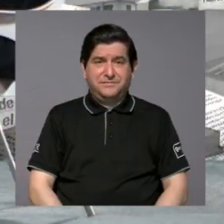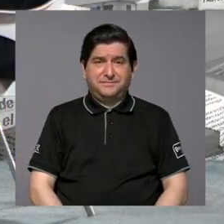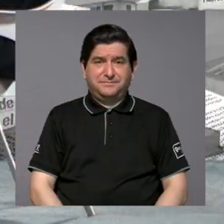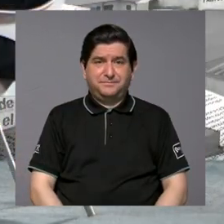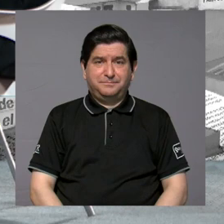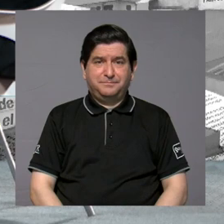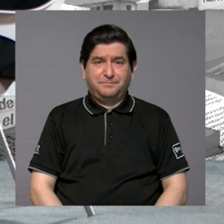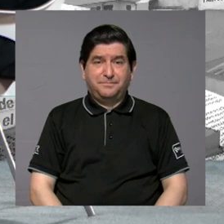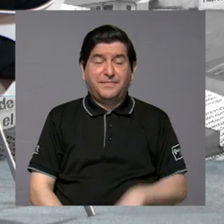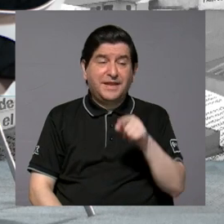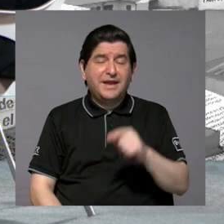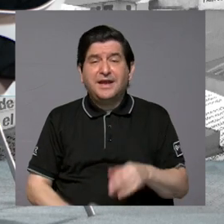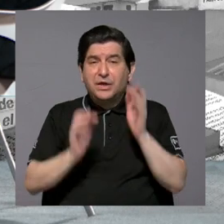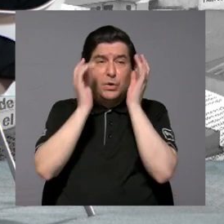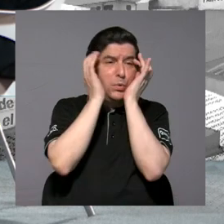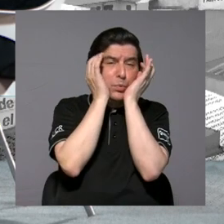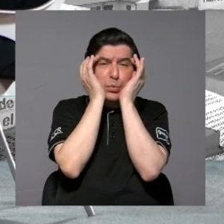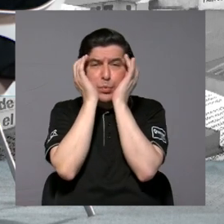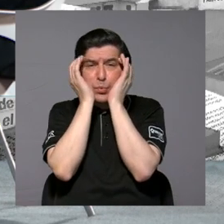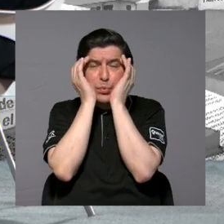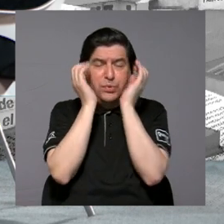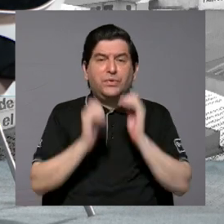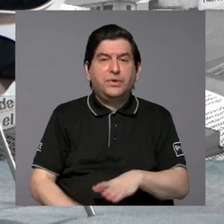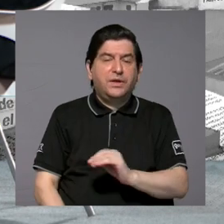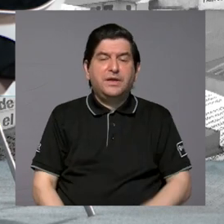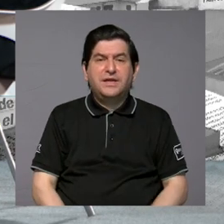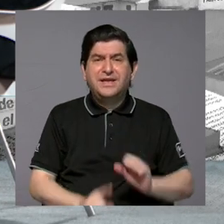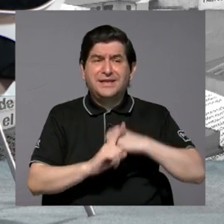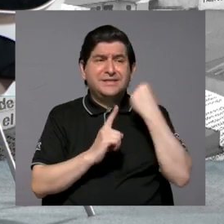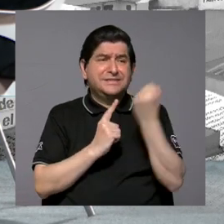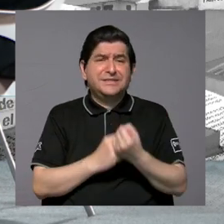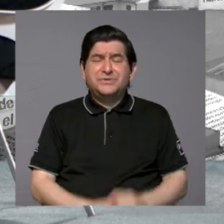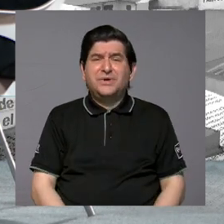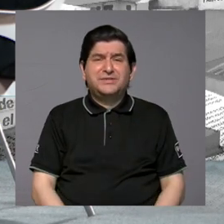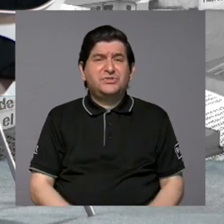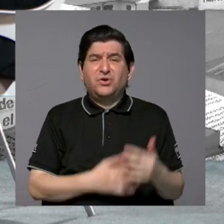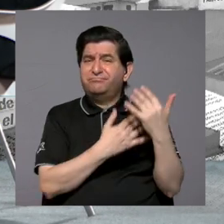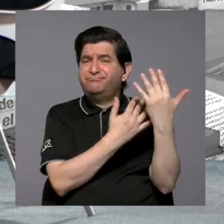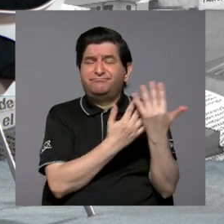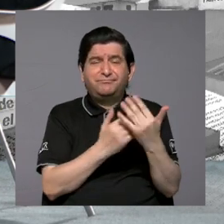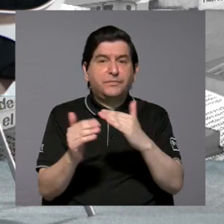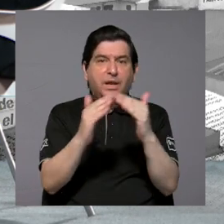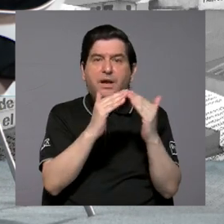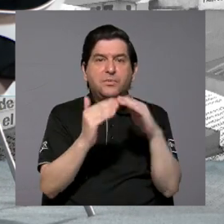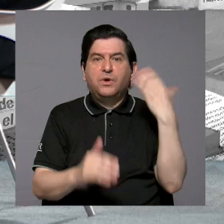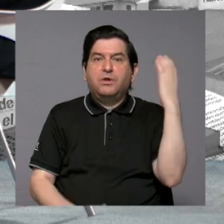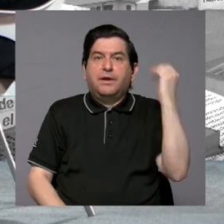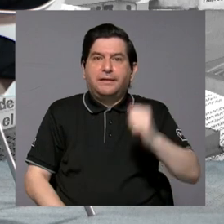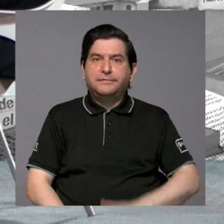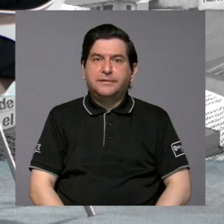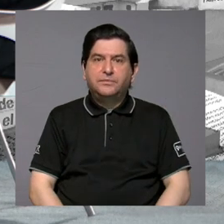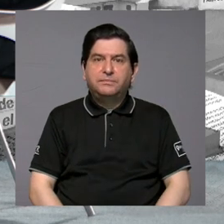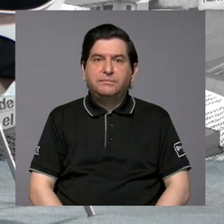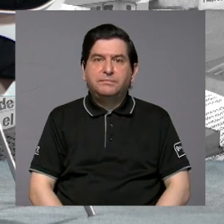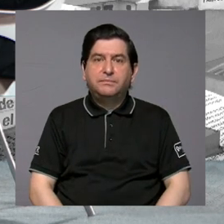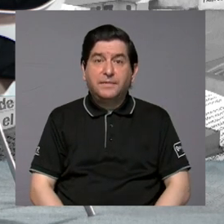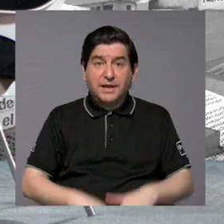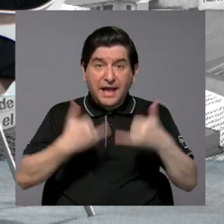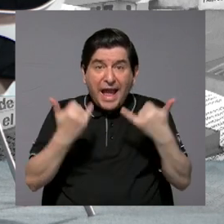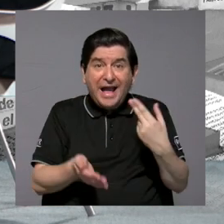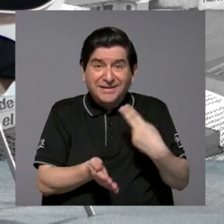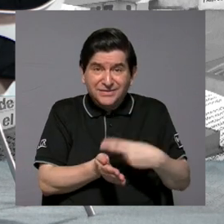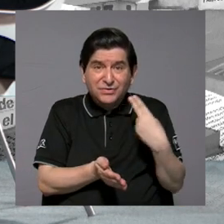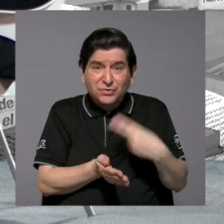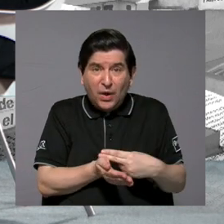hacen desesperar de nuevo y caer en desesperanza, por ejemplo, el pueblo cartaginés, porque el actual